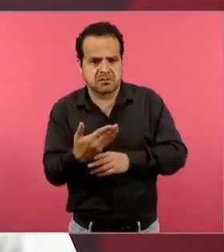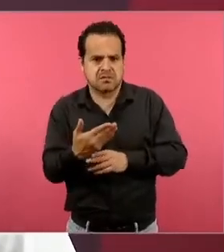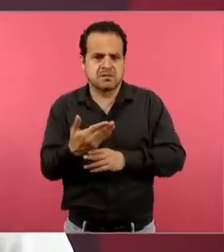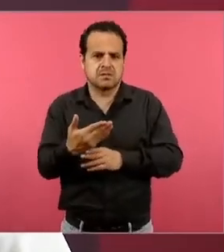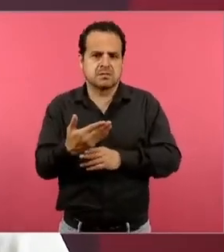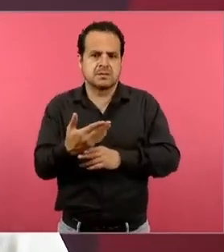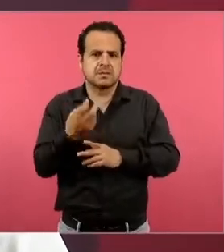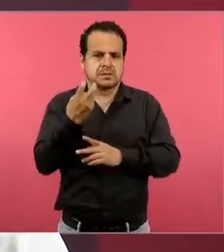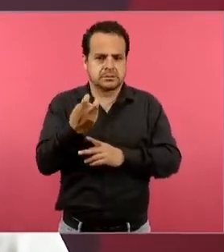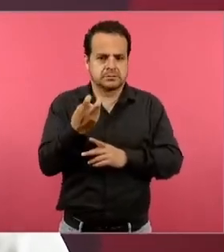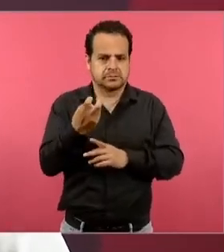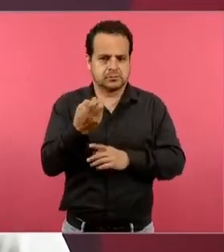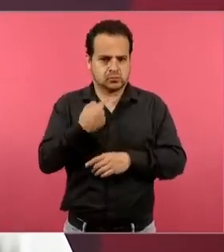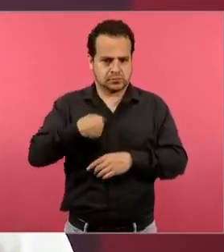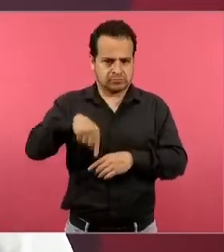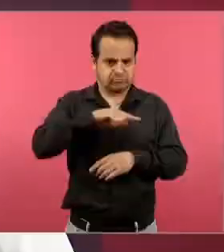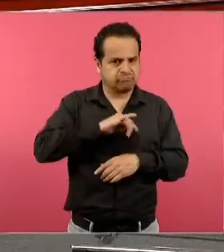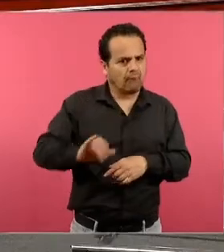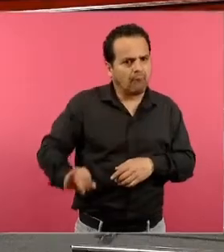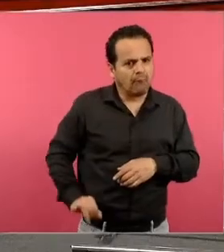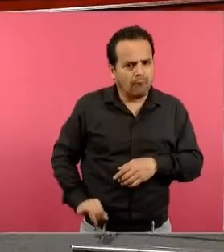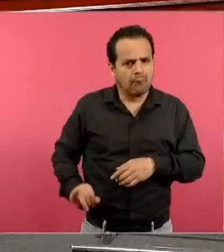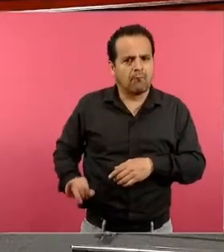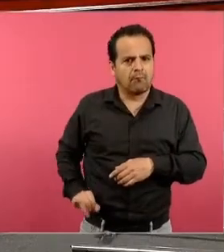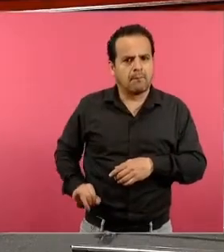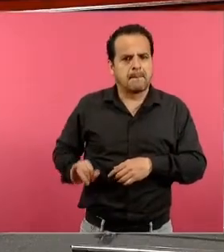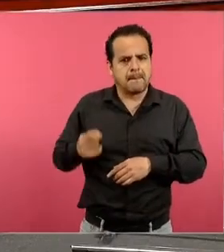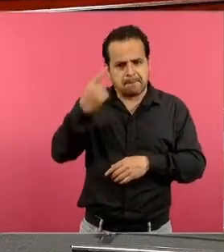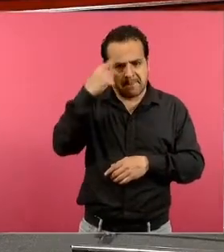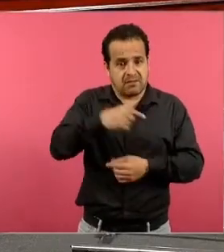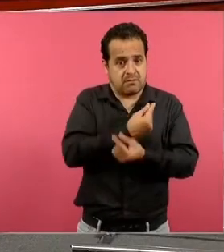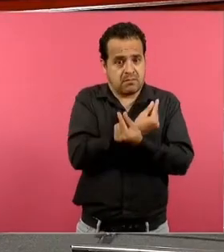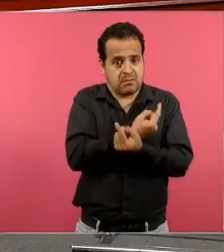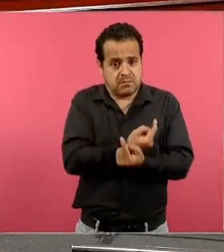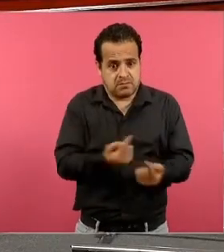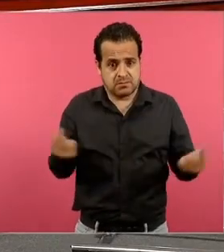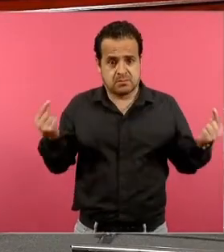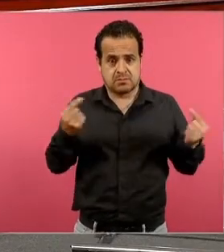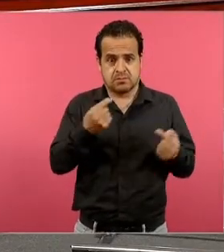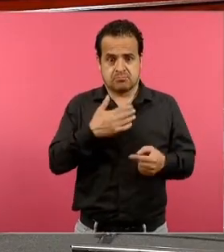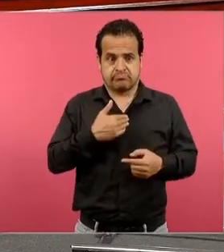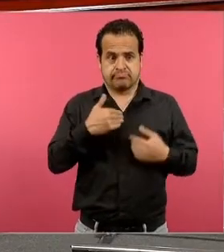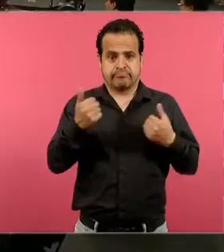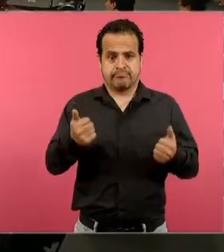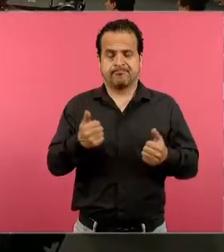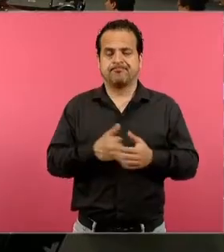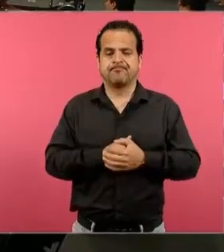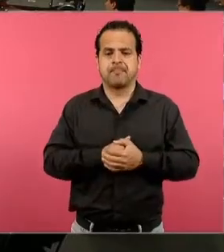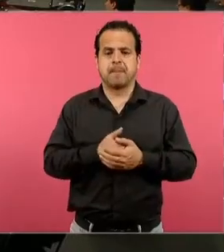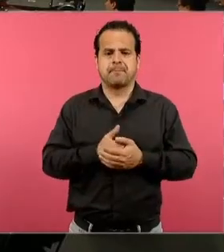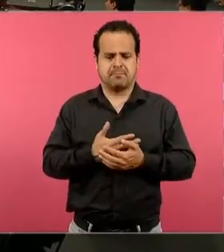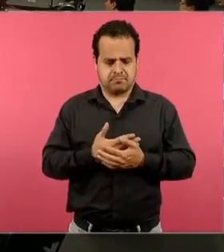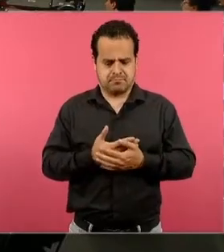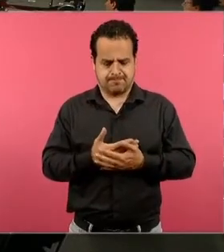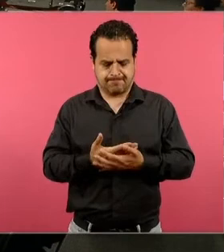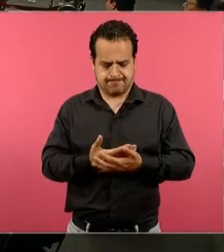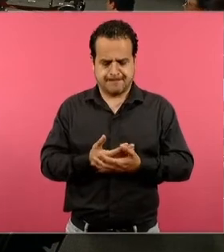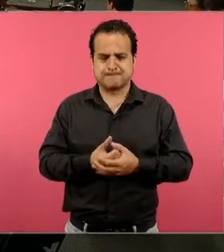y eso es lo que nos interesa a los maestros, el bienestar de las niñas y de los niños. Laura Poy.